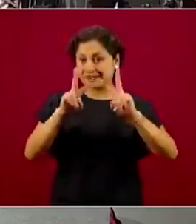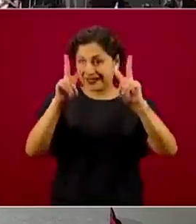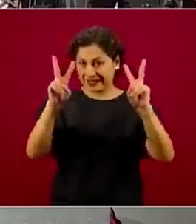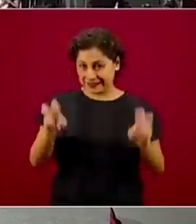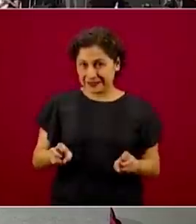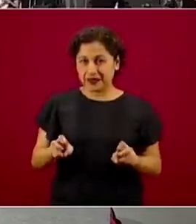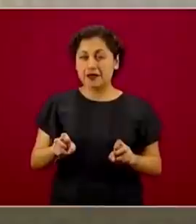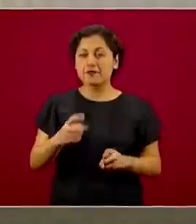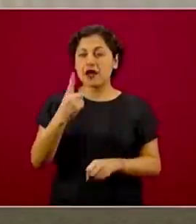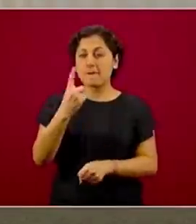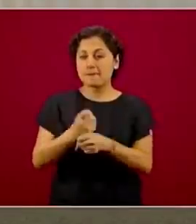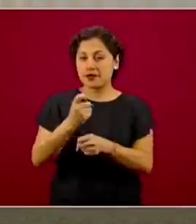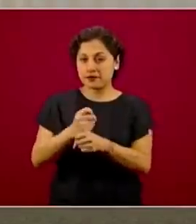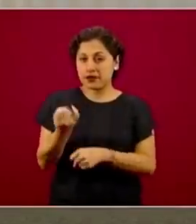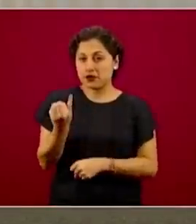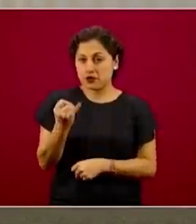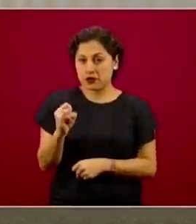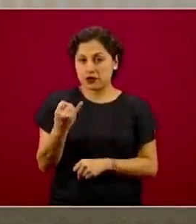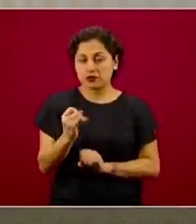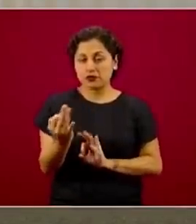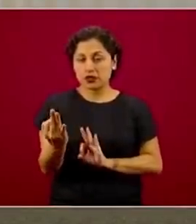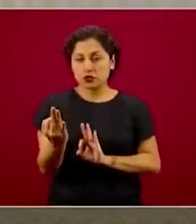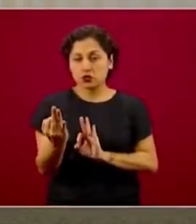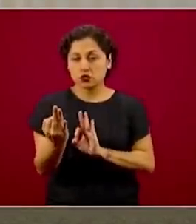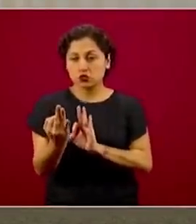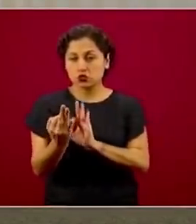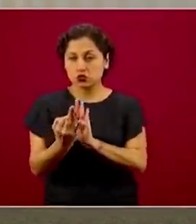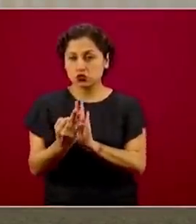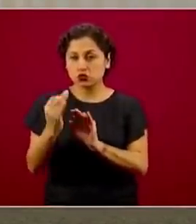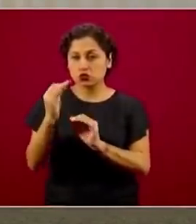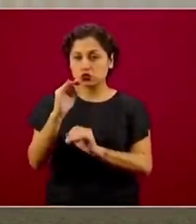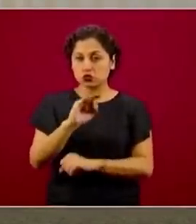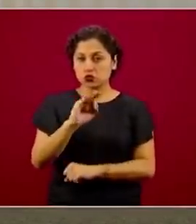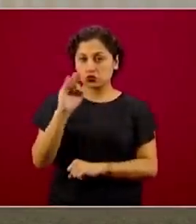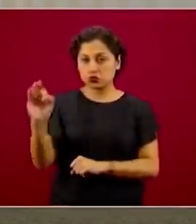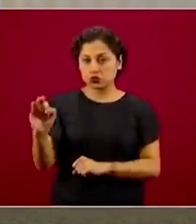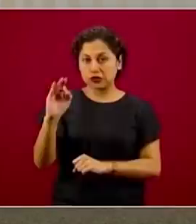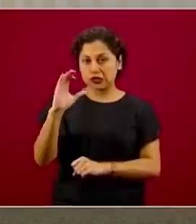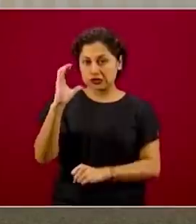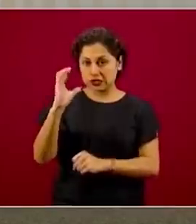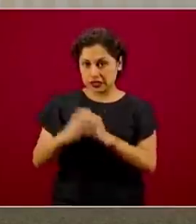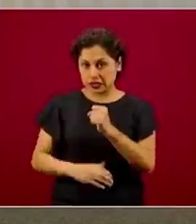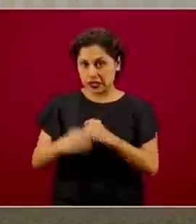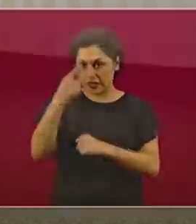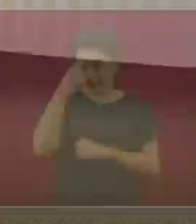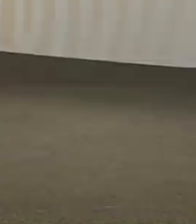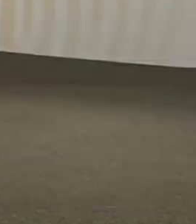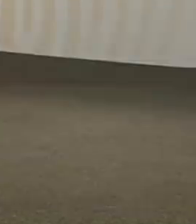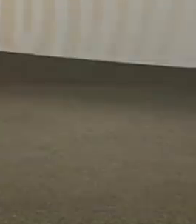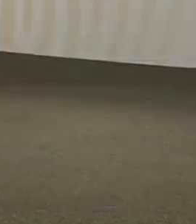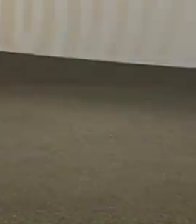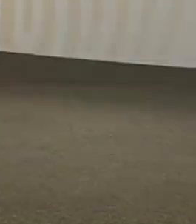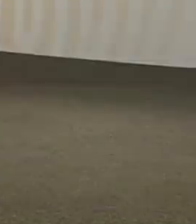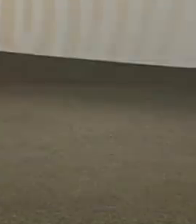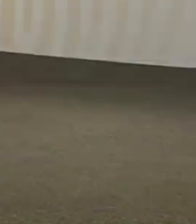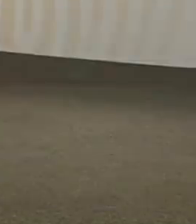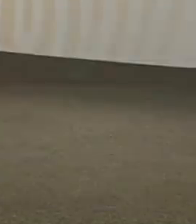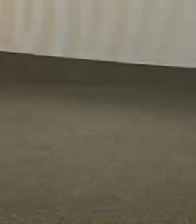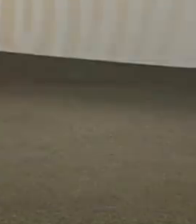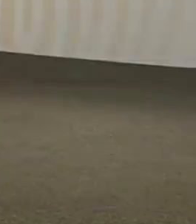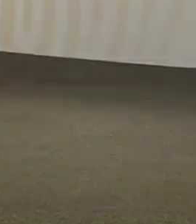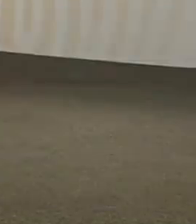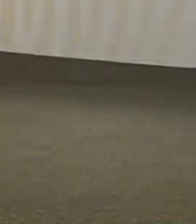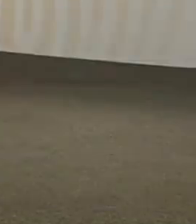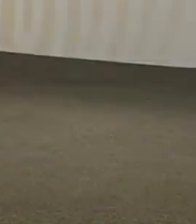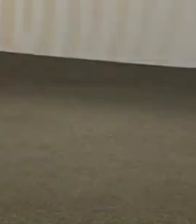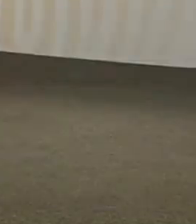de junio, conforme nos acercamos al fin de la Jornada Nacional de Sana Distancia, hemos estado aclarando una y otra vez, y lo haremos con